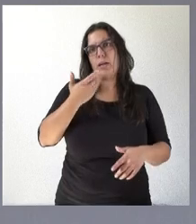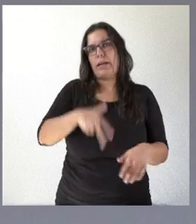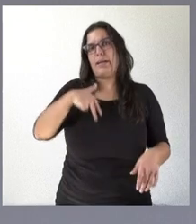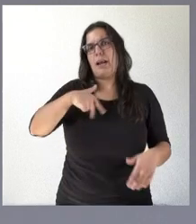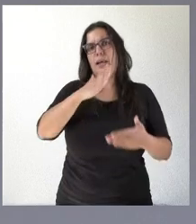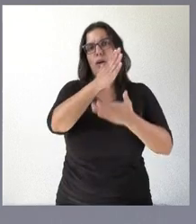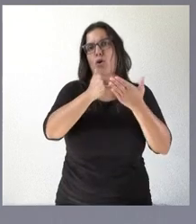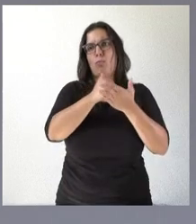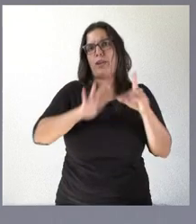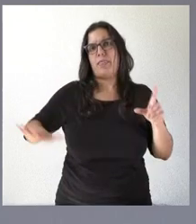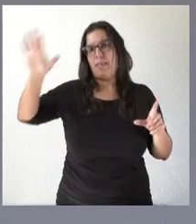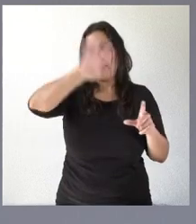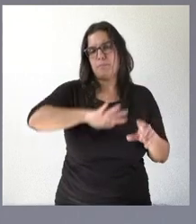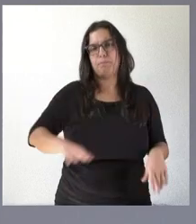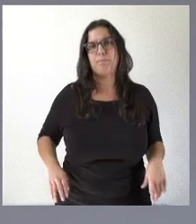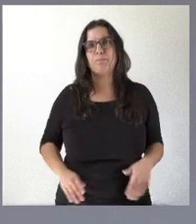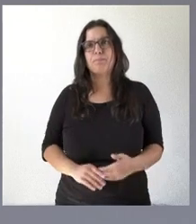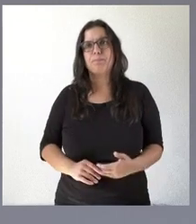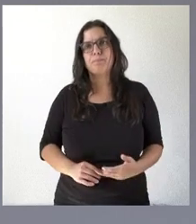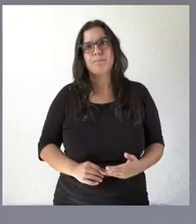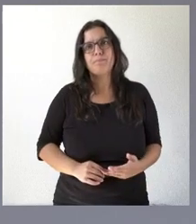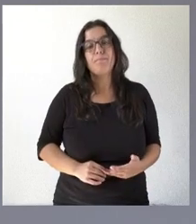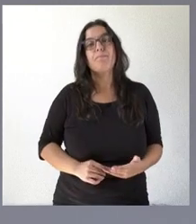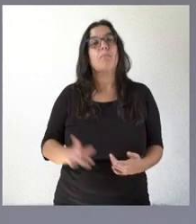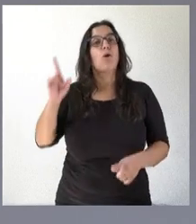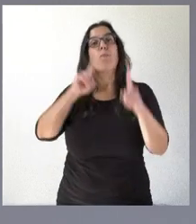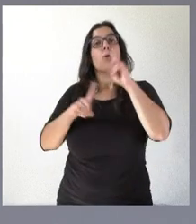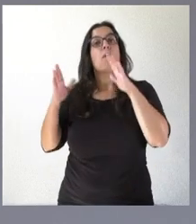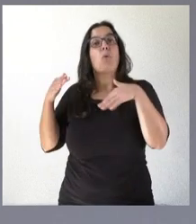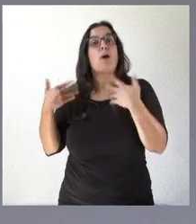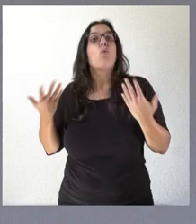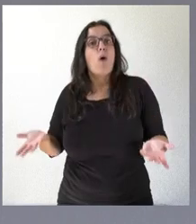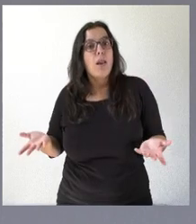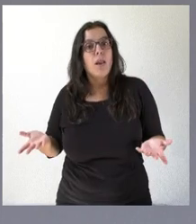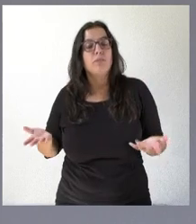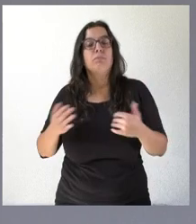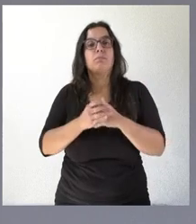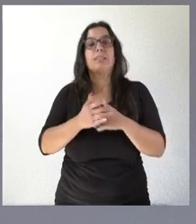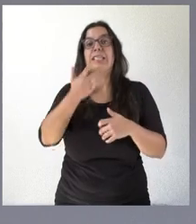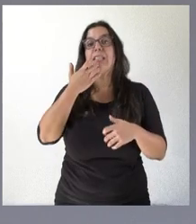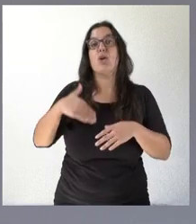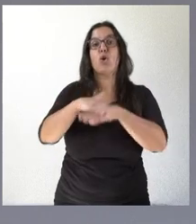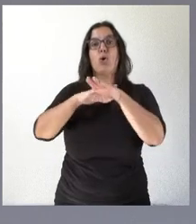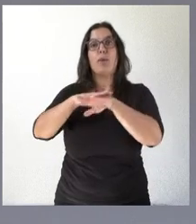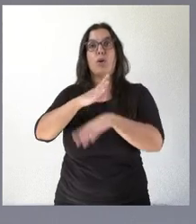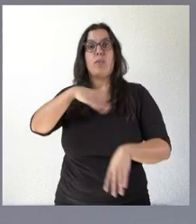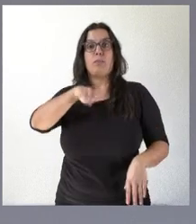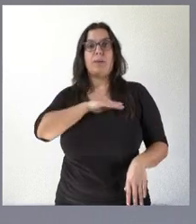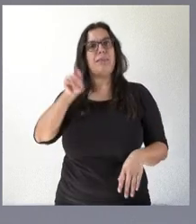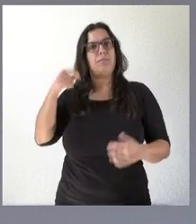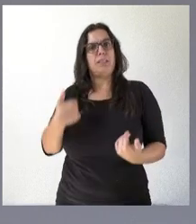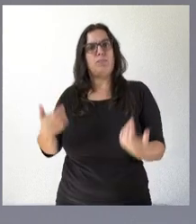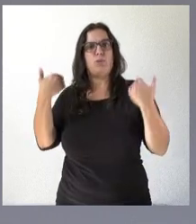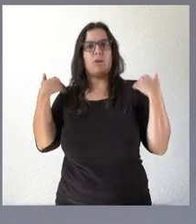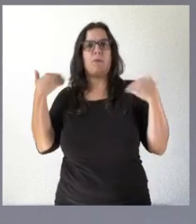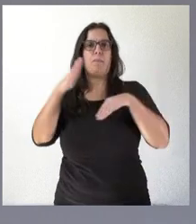autónoma. ¿Dónde no habría problema? Pues no habría problema si el Gobierno de España, que es el competente a la hora